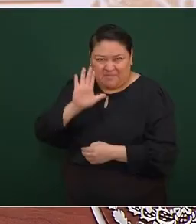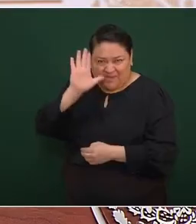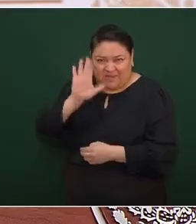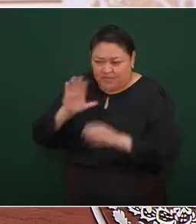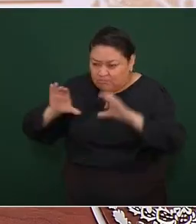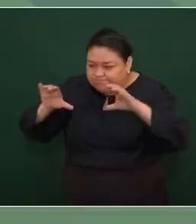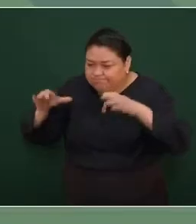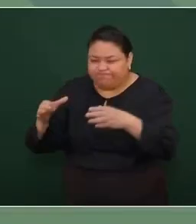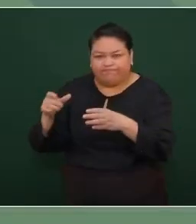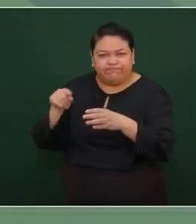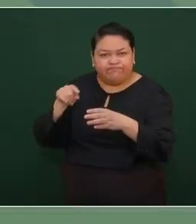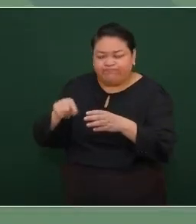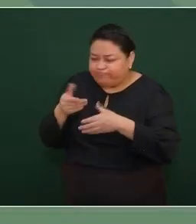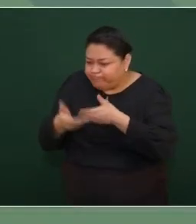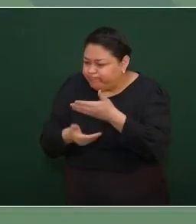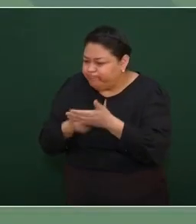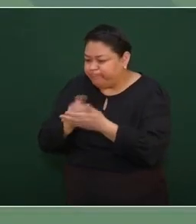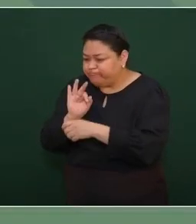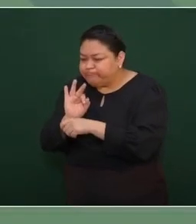Por eso también